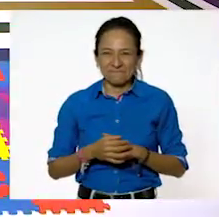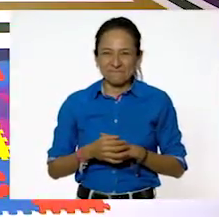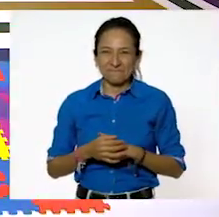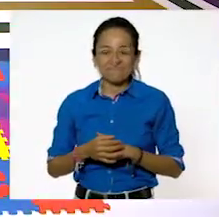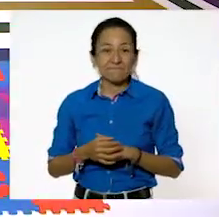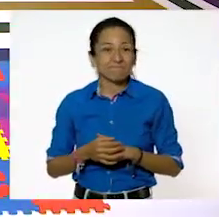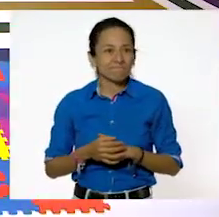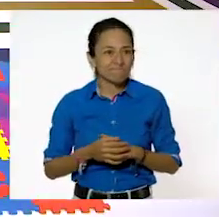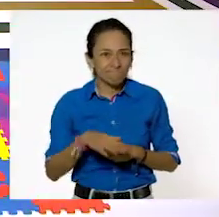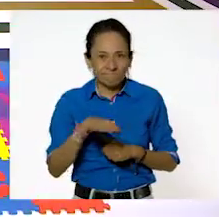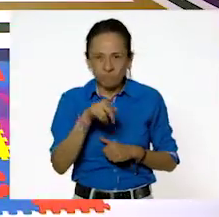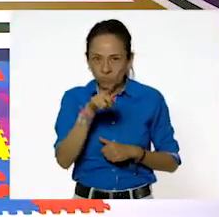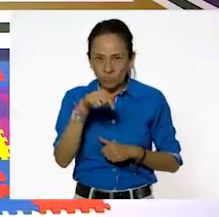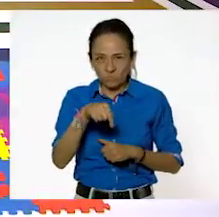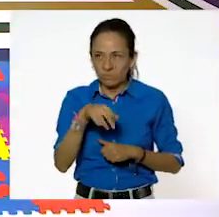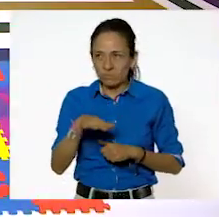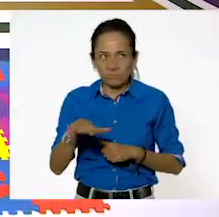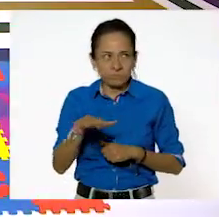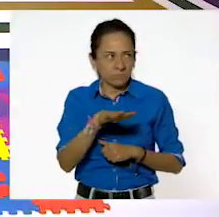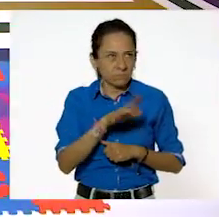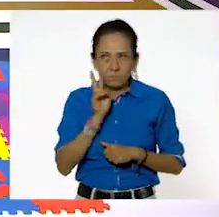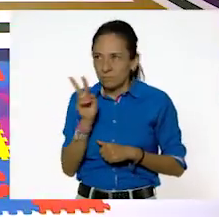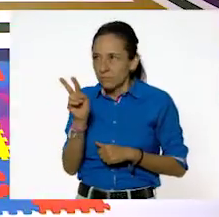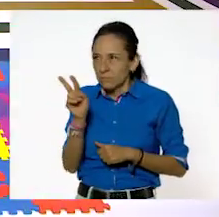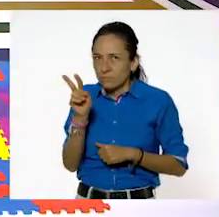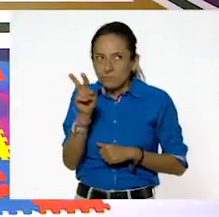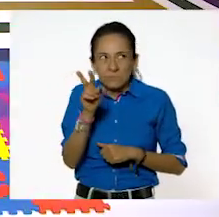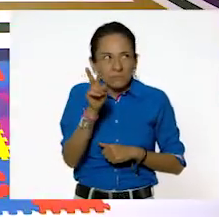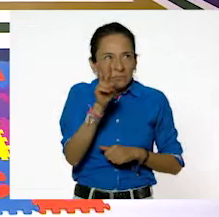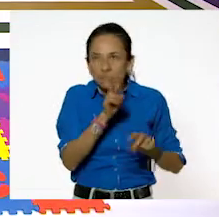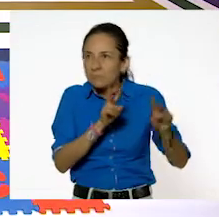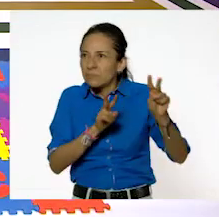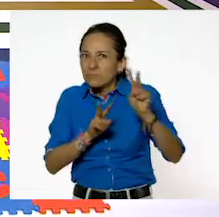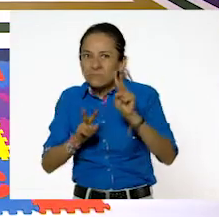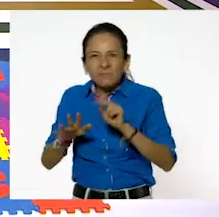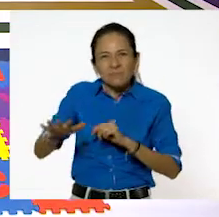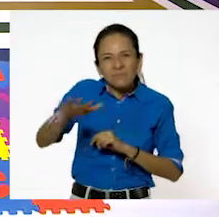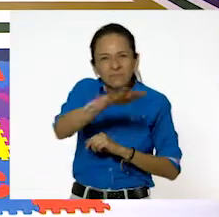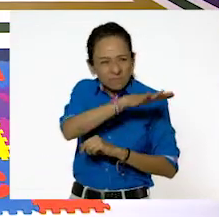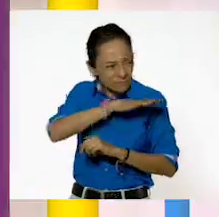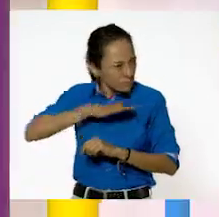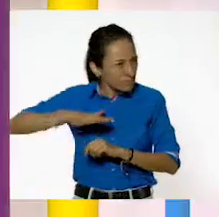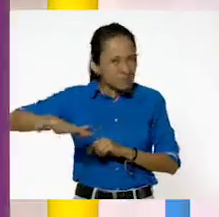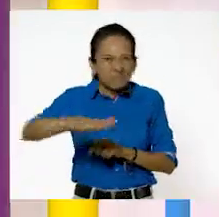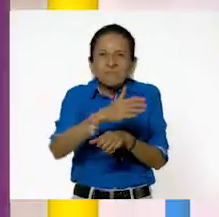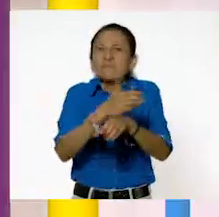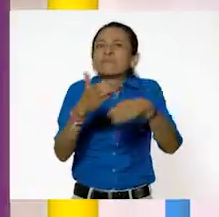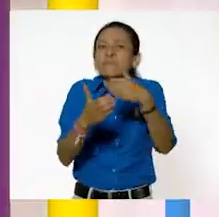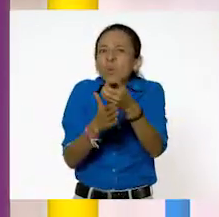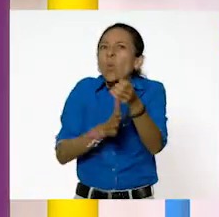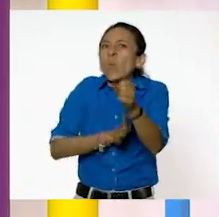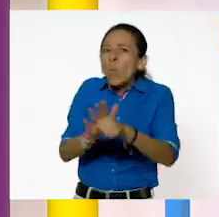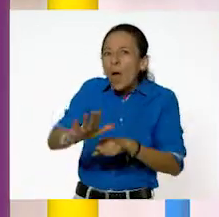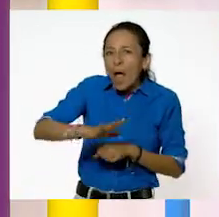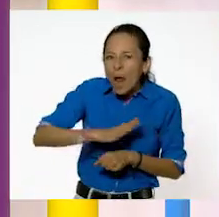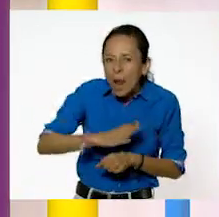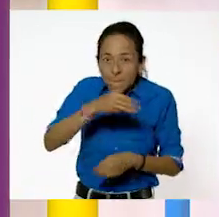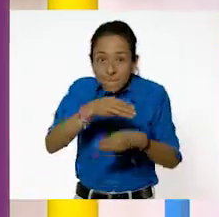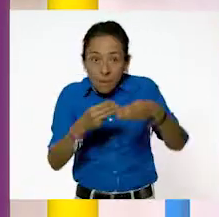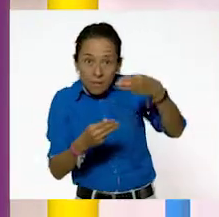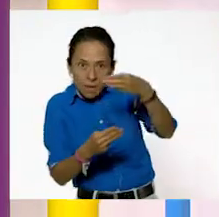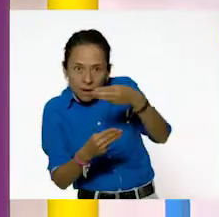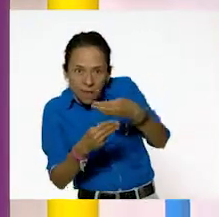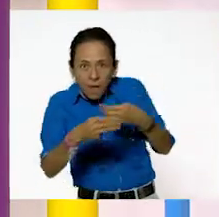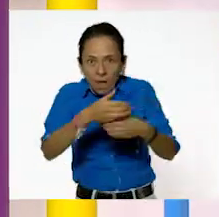Mira a tu alrededor. ¿Qué tipo de objetos te rodean? ¿Qué materiales puedes identificar?